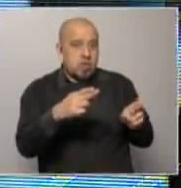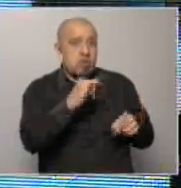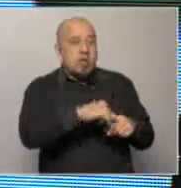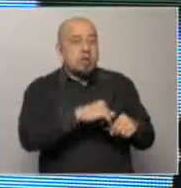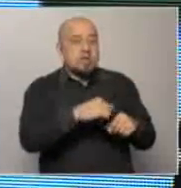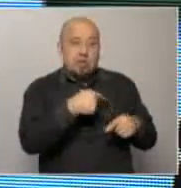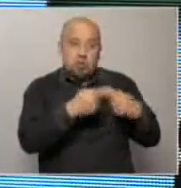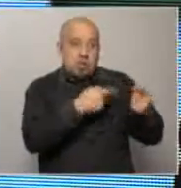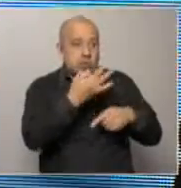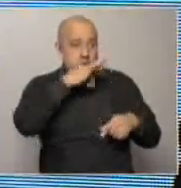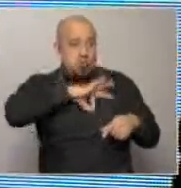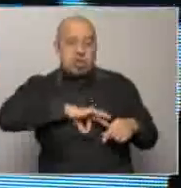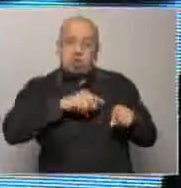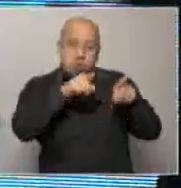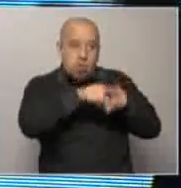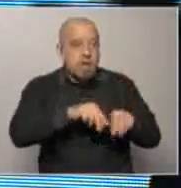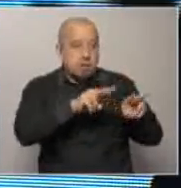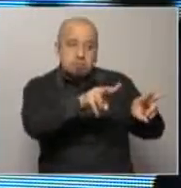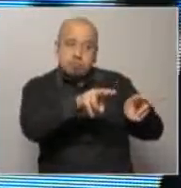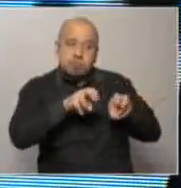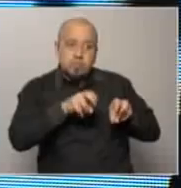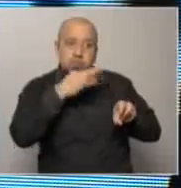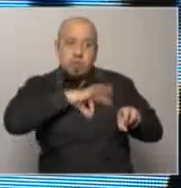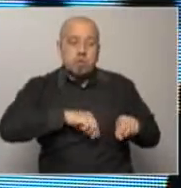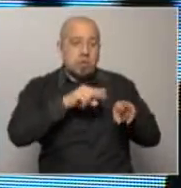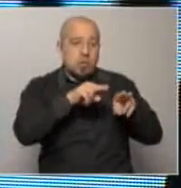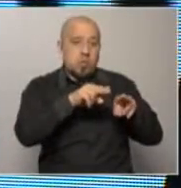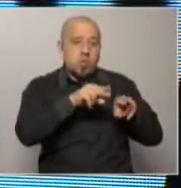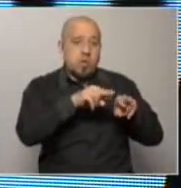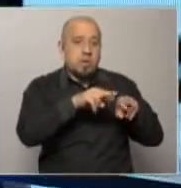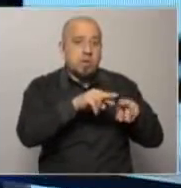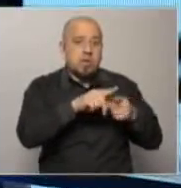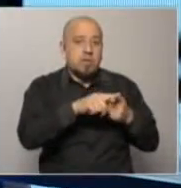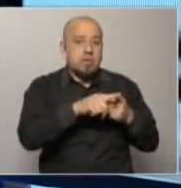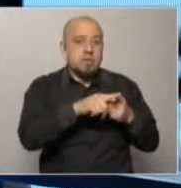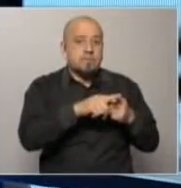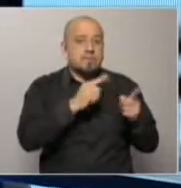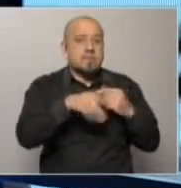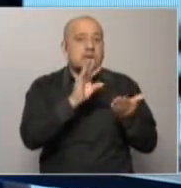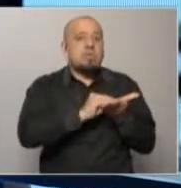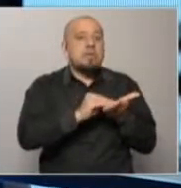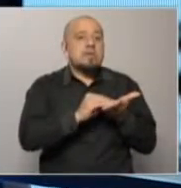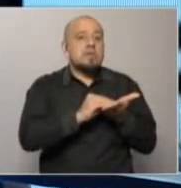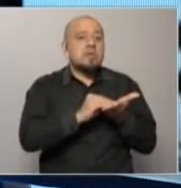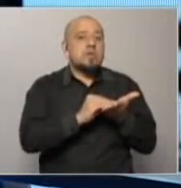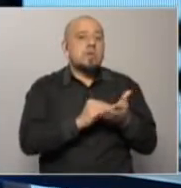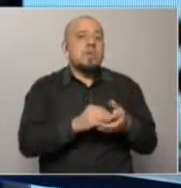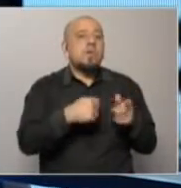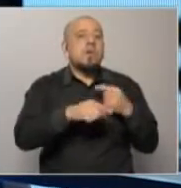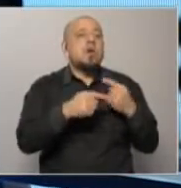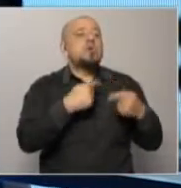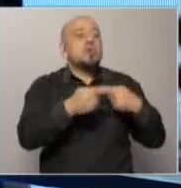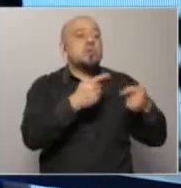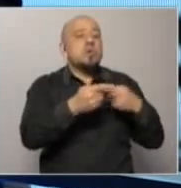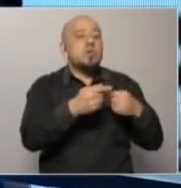cuando digamos lo que tuvieron el último ajuste que tuvieron con la administración anterior del presupuesto anterior se sigue